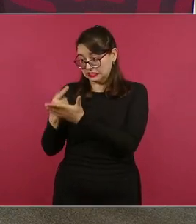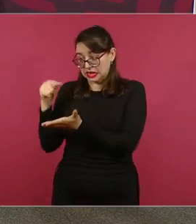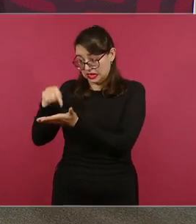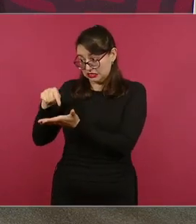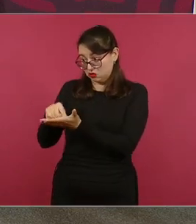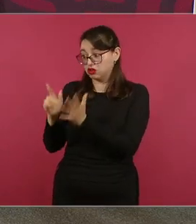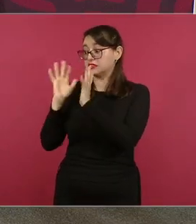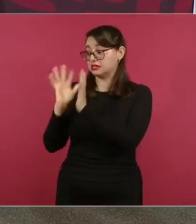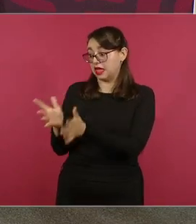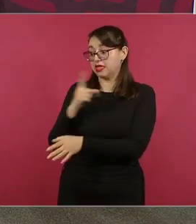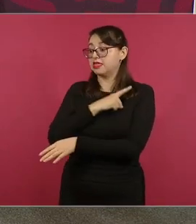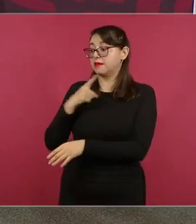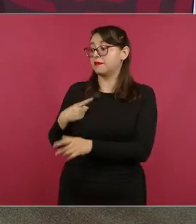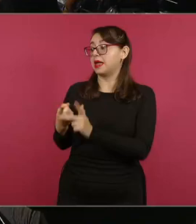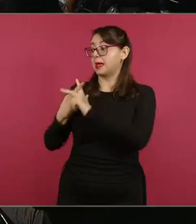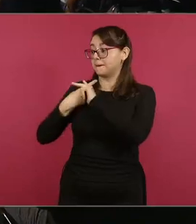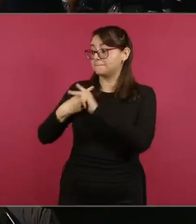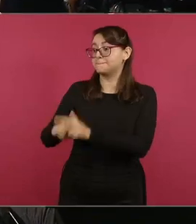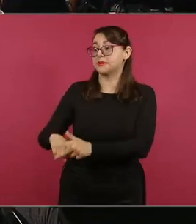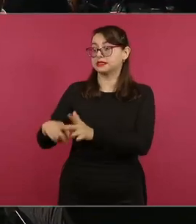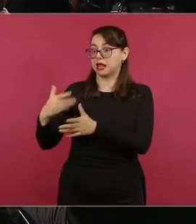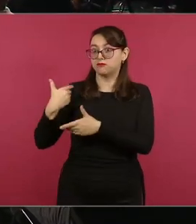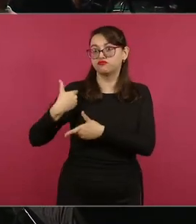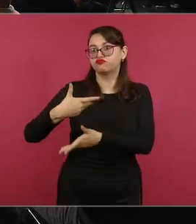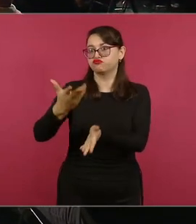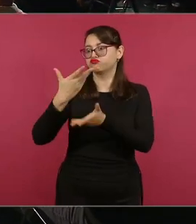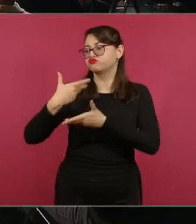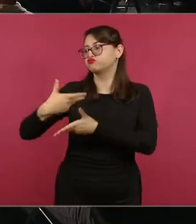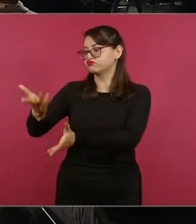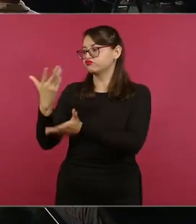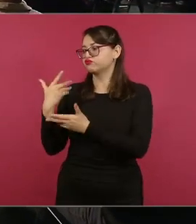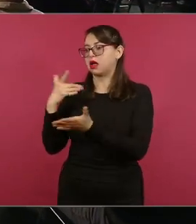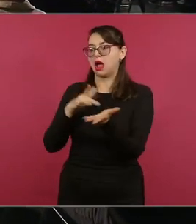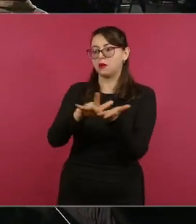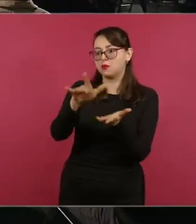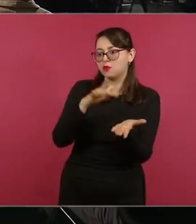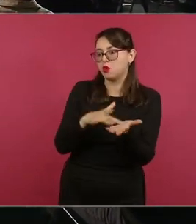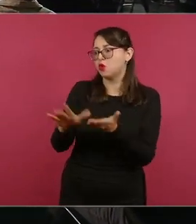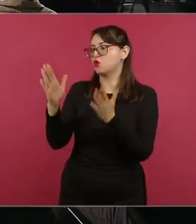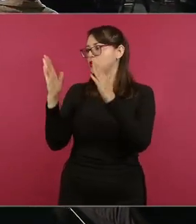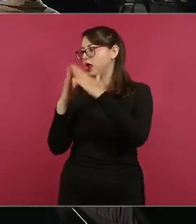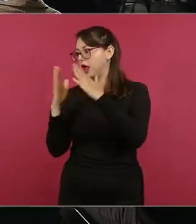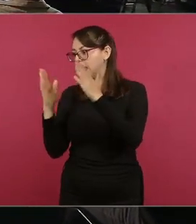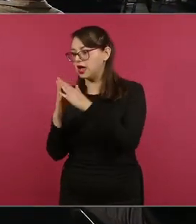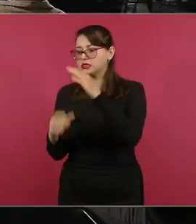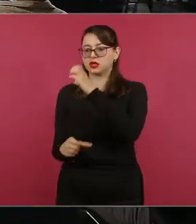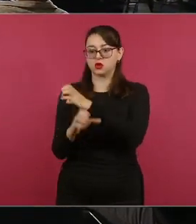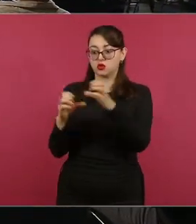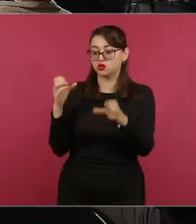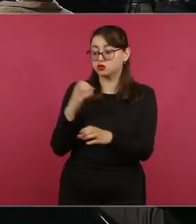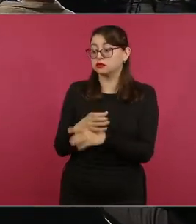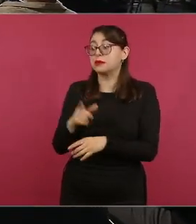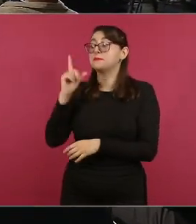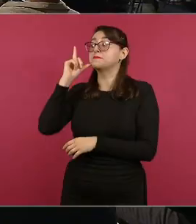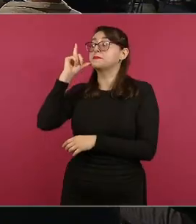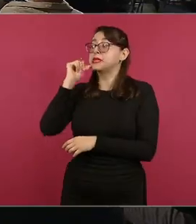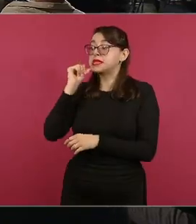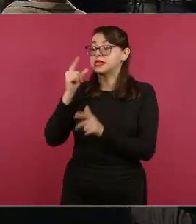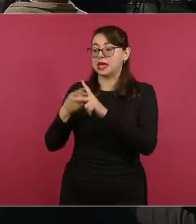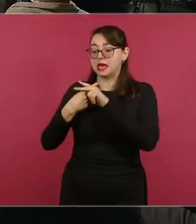que tener un corte hoy para mañana comenzar